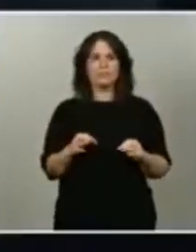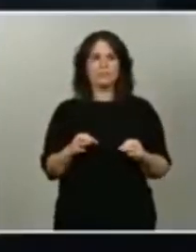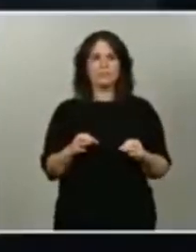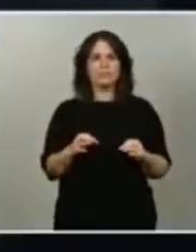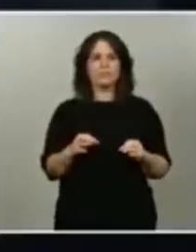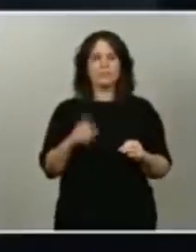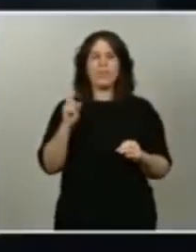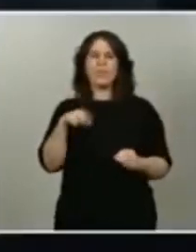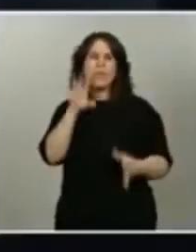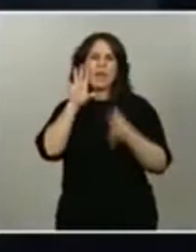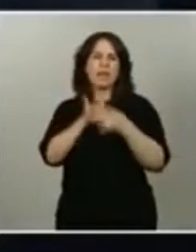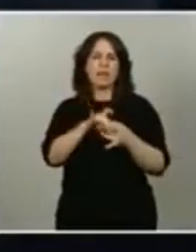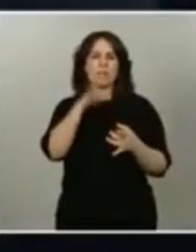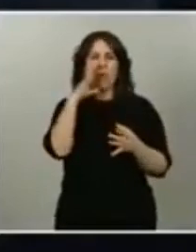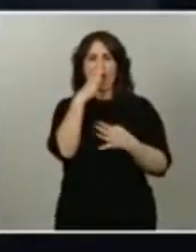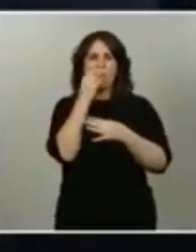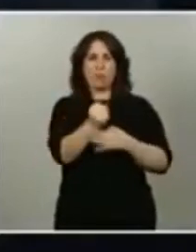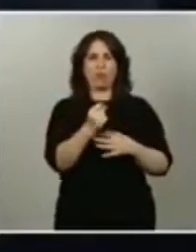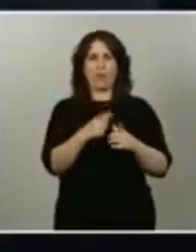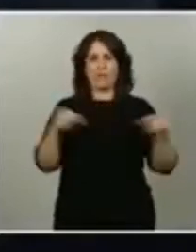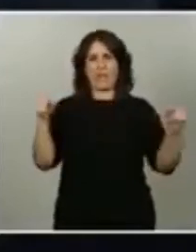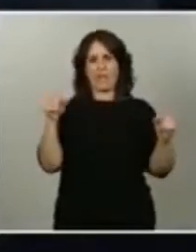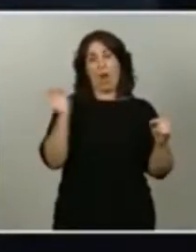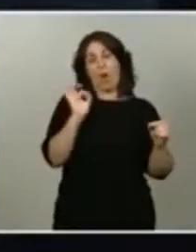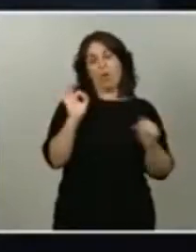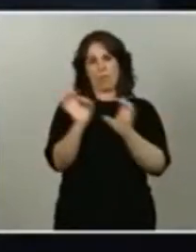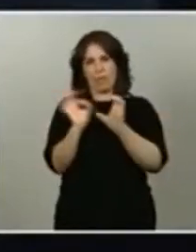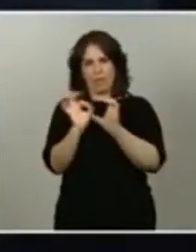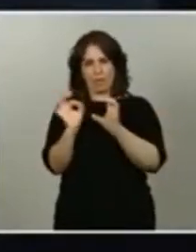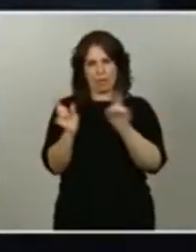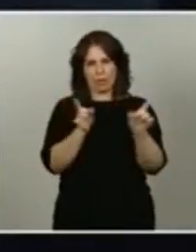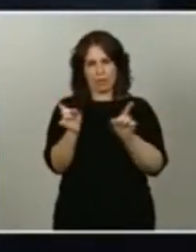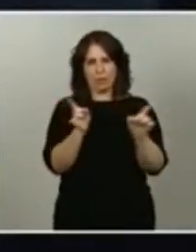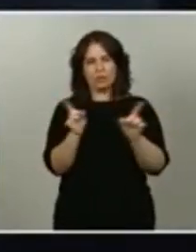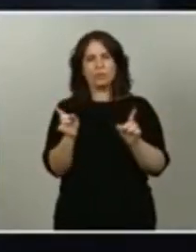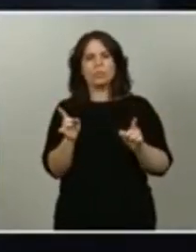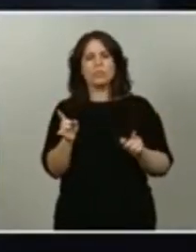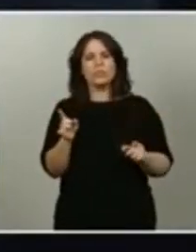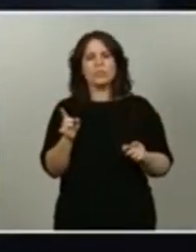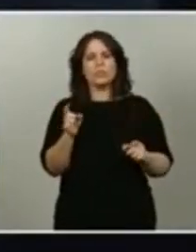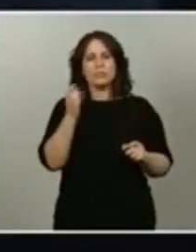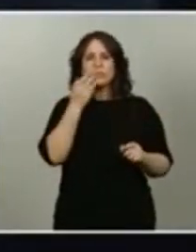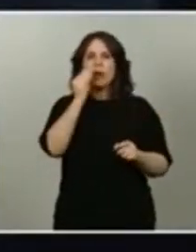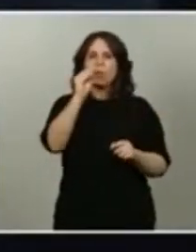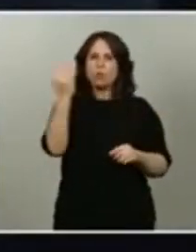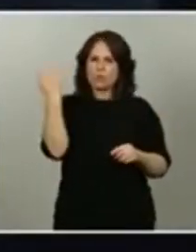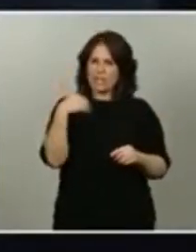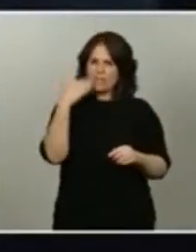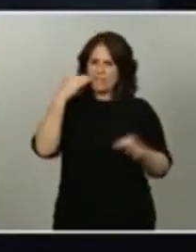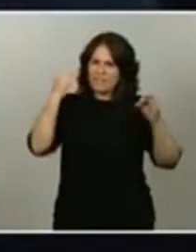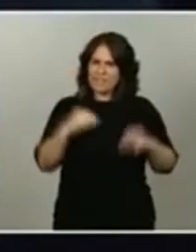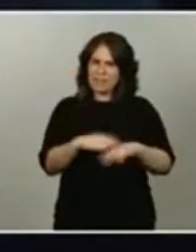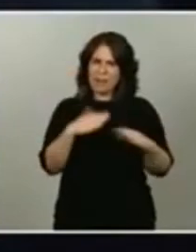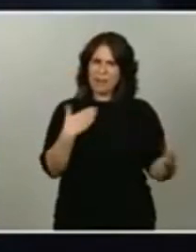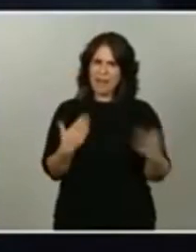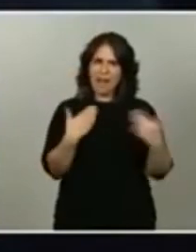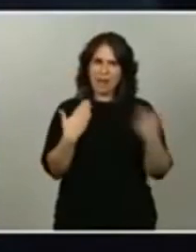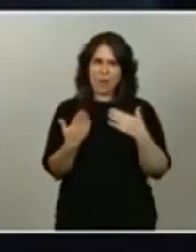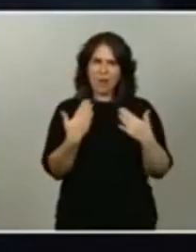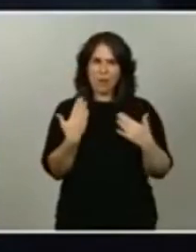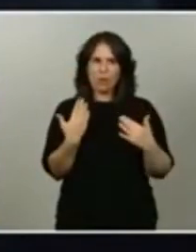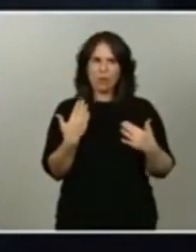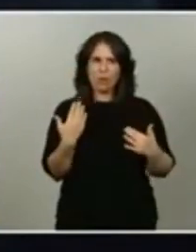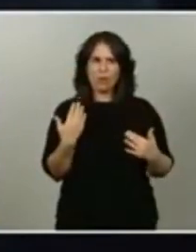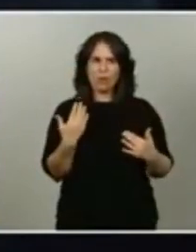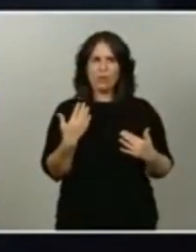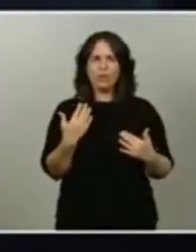alternativamente de Ciudadanos, si tienen ya fecha para la mesa de diálogo, si sería en la primera o en la segunda